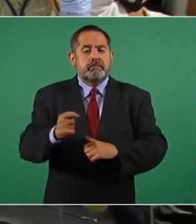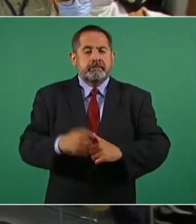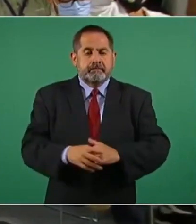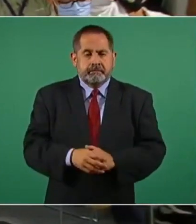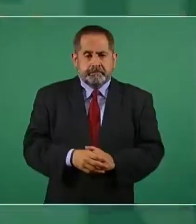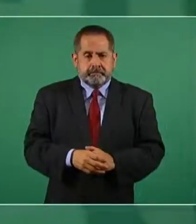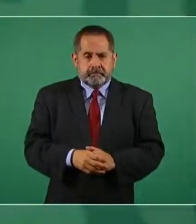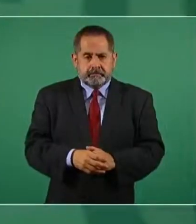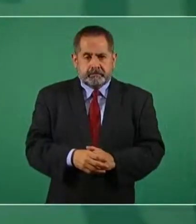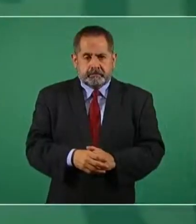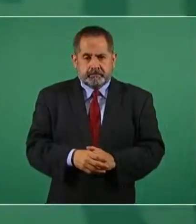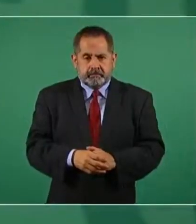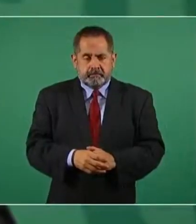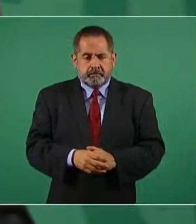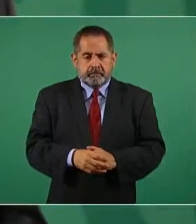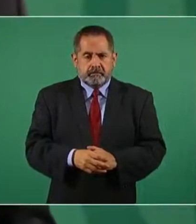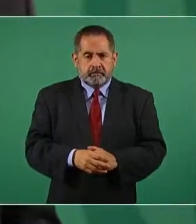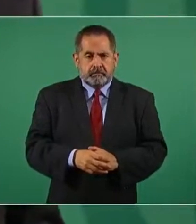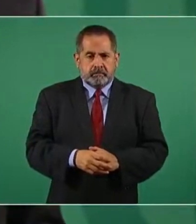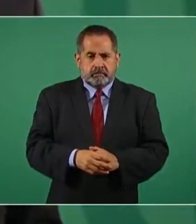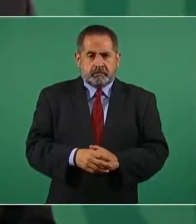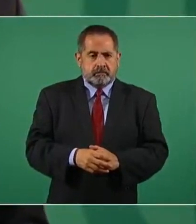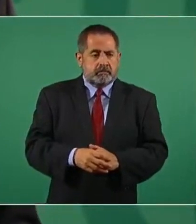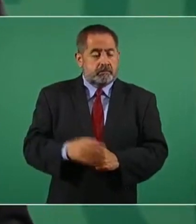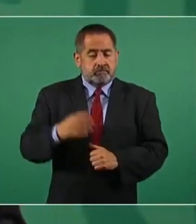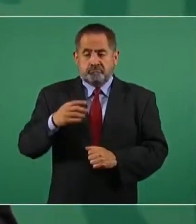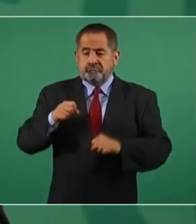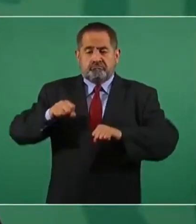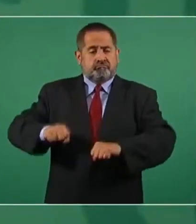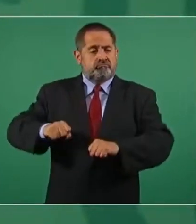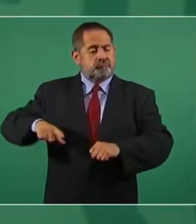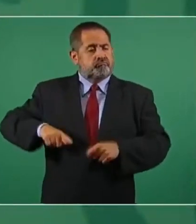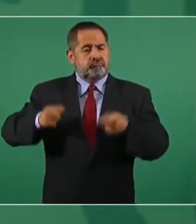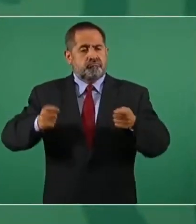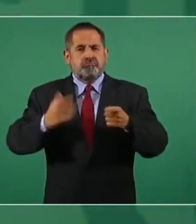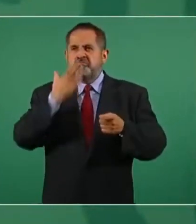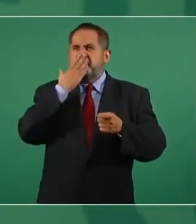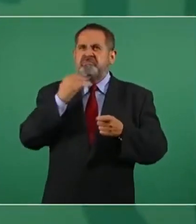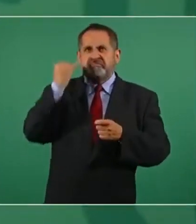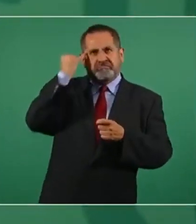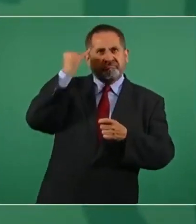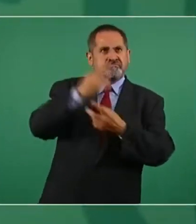cuando no hay principios, cuando no hay ideales,